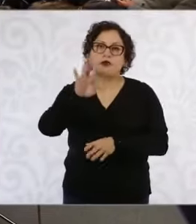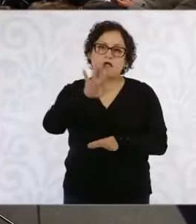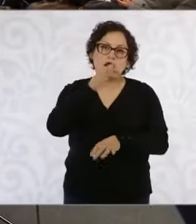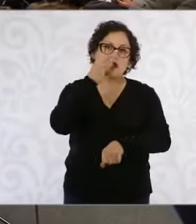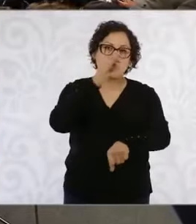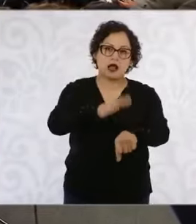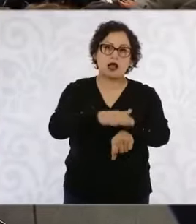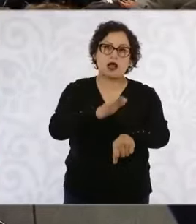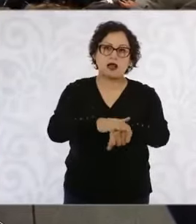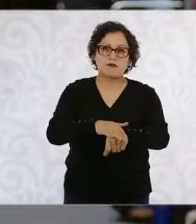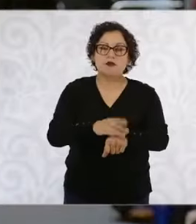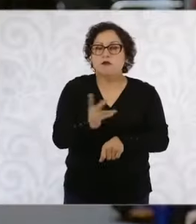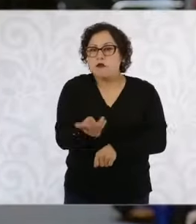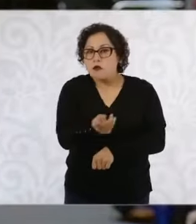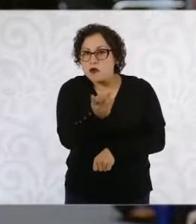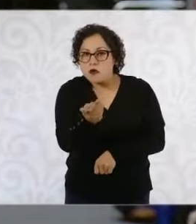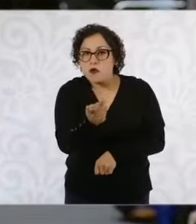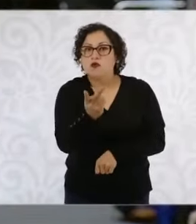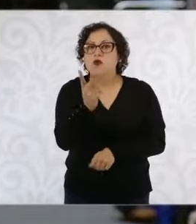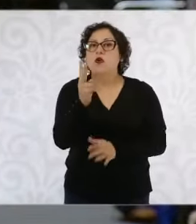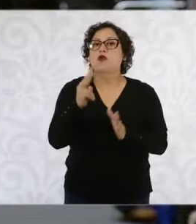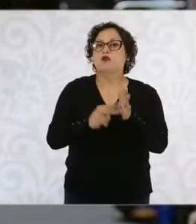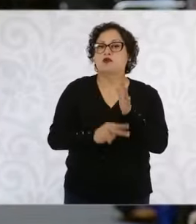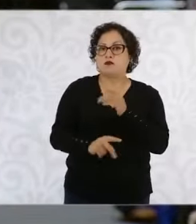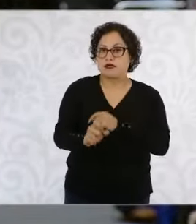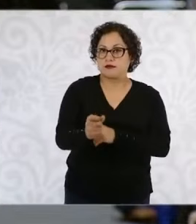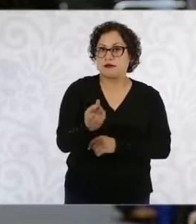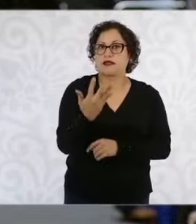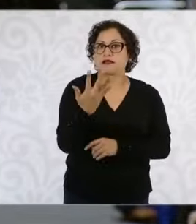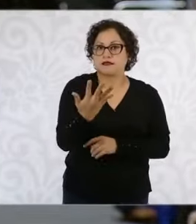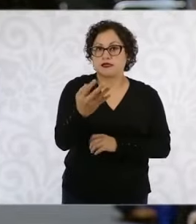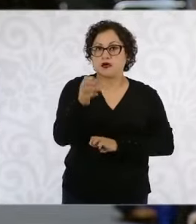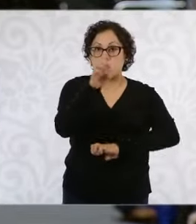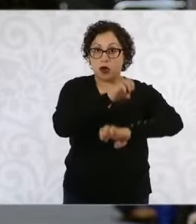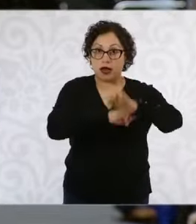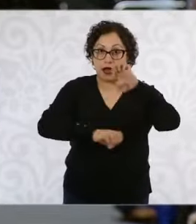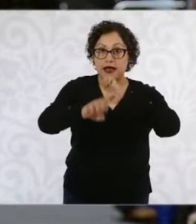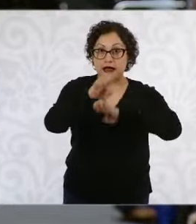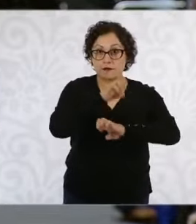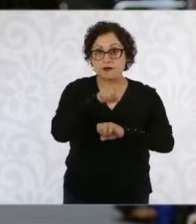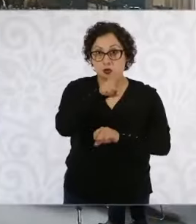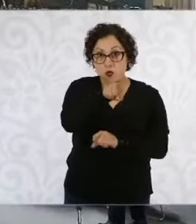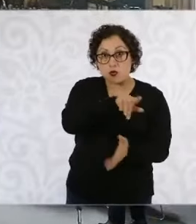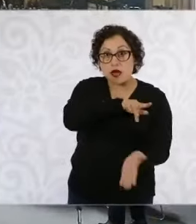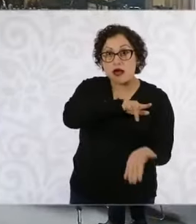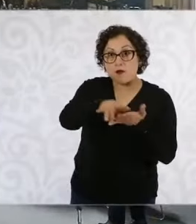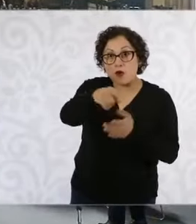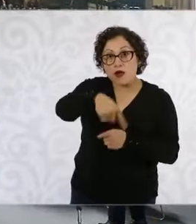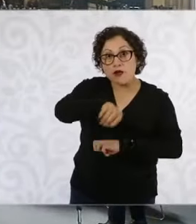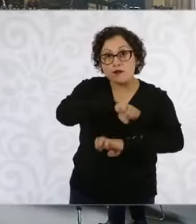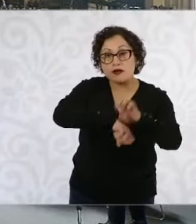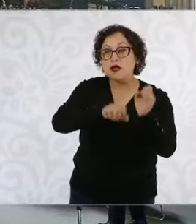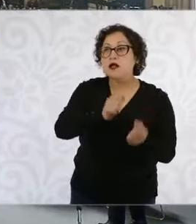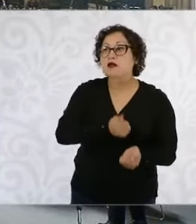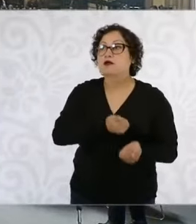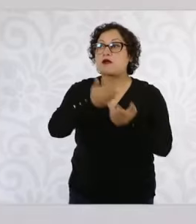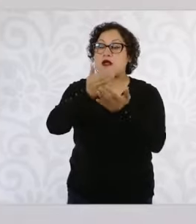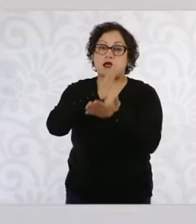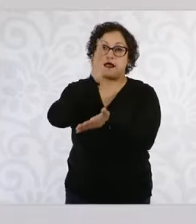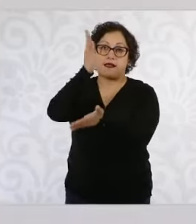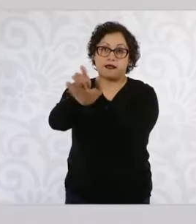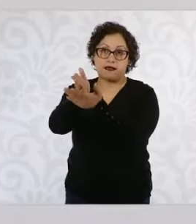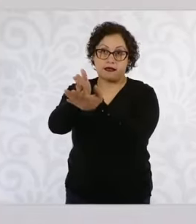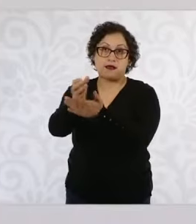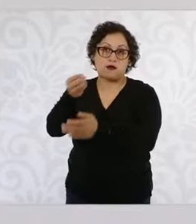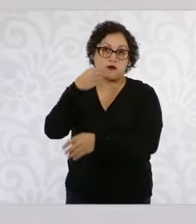para esta ocasión, para el 2025, estos empresarios pudieran contar con su aval. Pues vamos a ver, ahí le